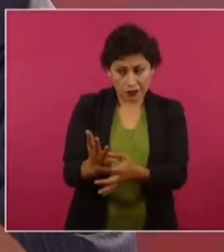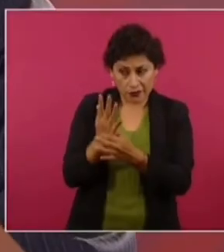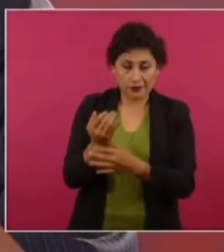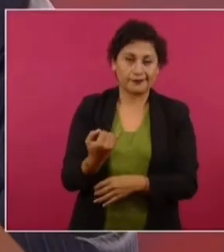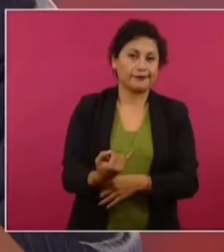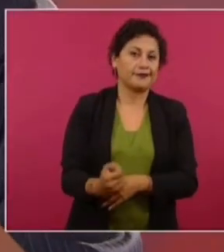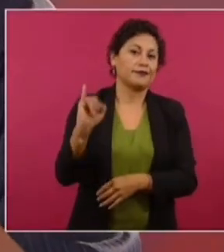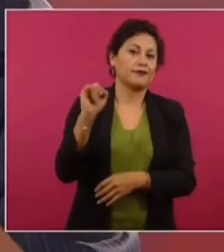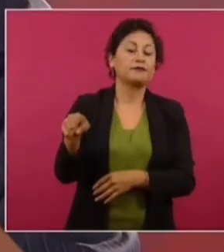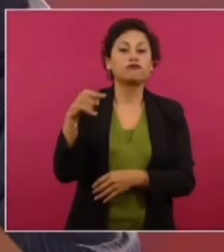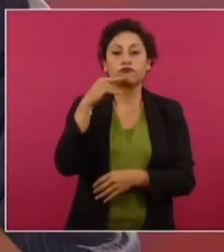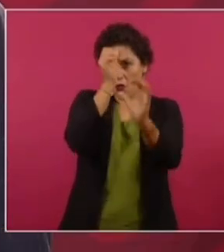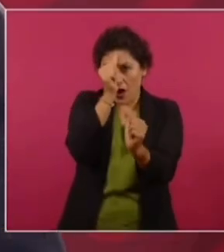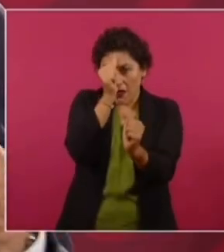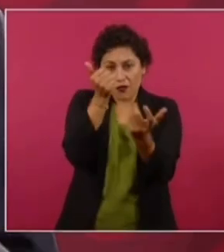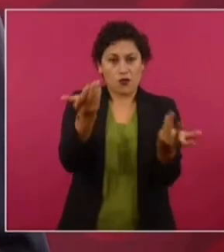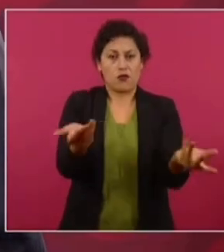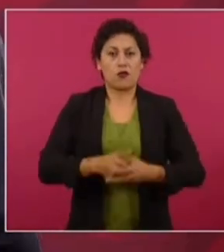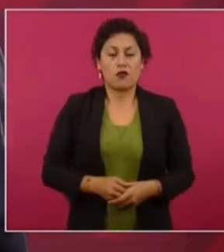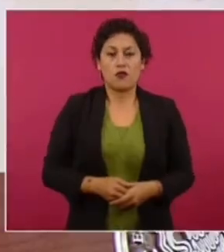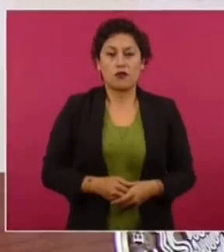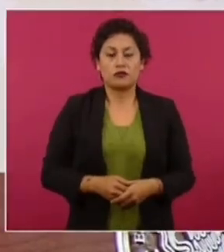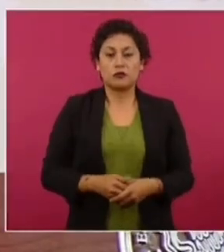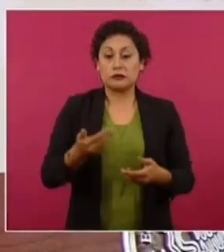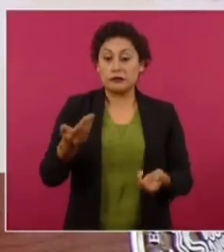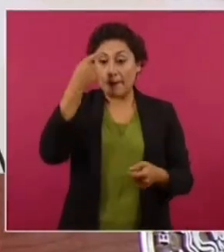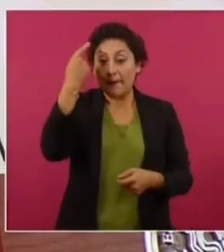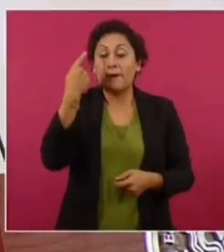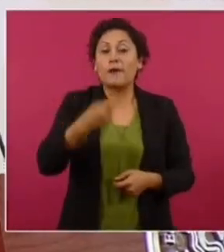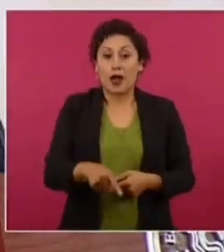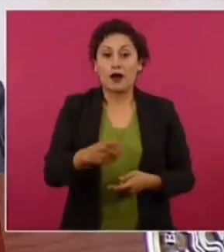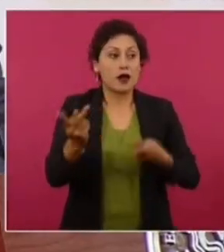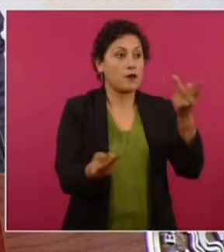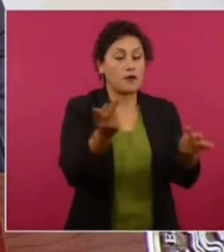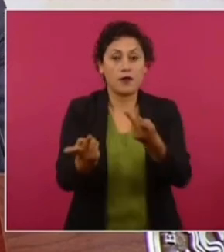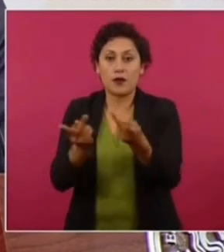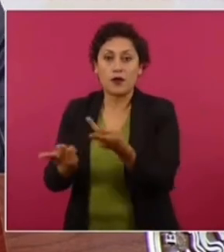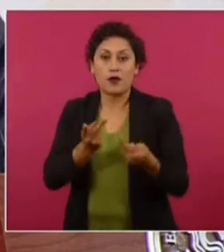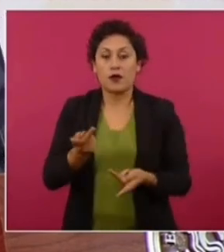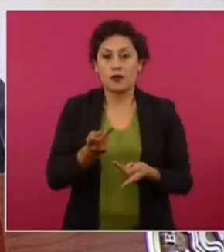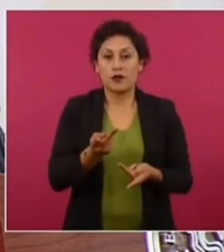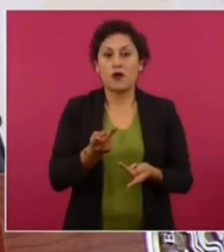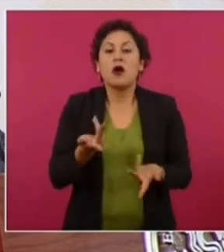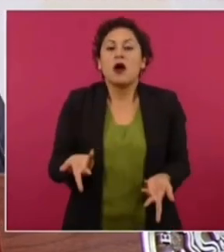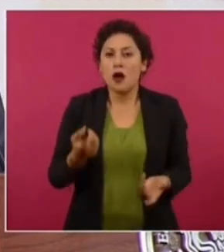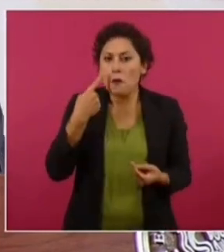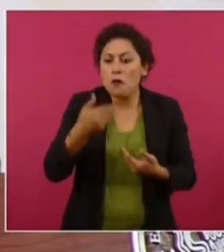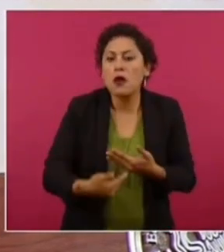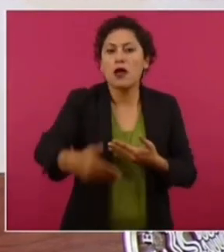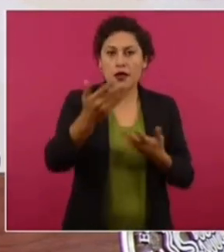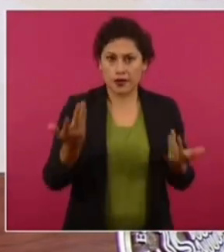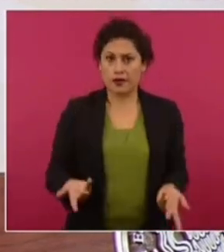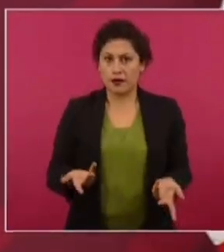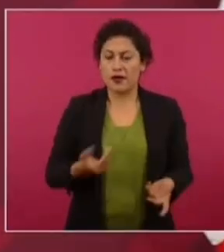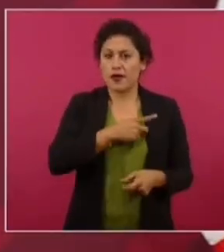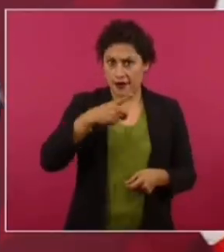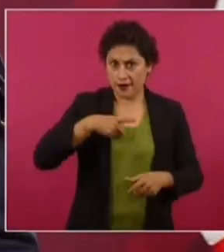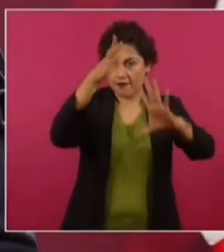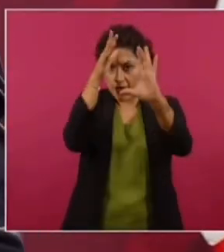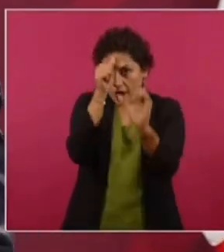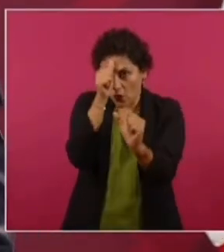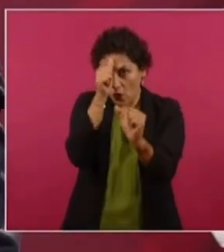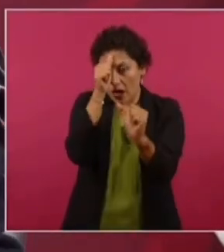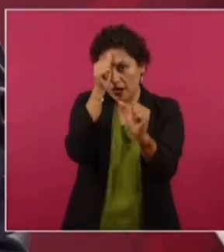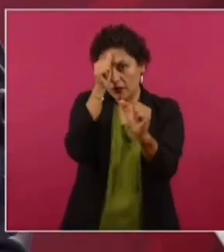queda. Eso es hipocresía. Y que se someta la actuación hacia adelante a una consulta y que haya un acuerdo de todas